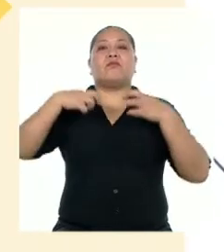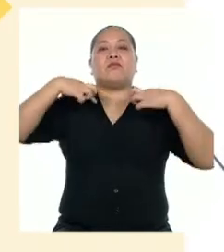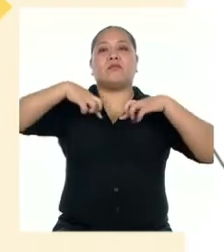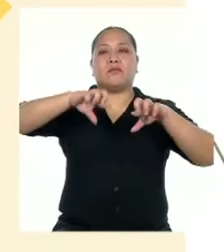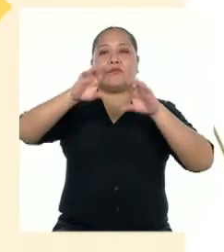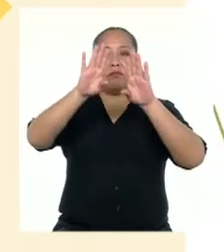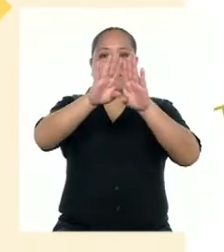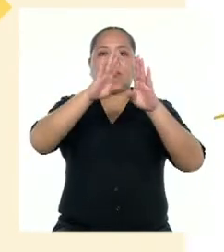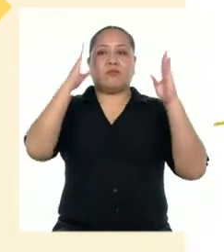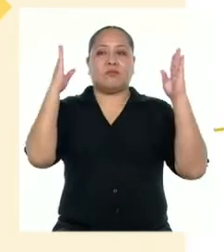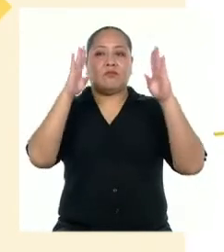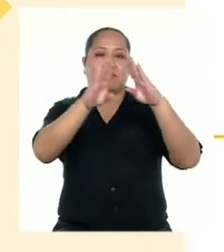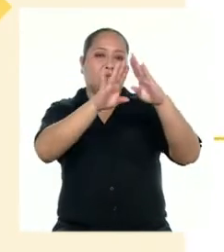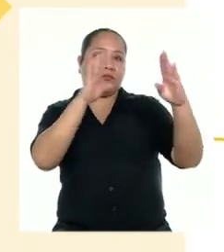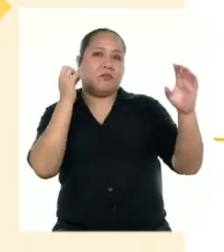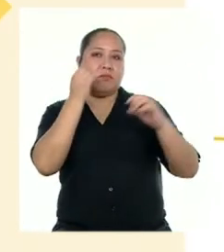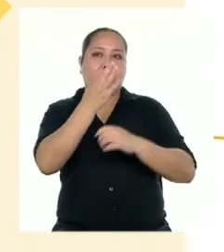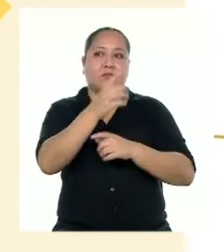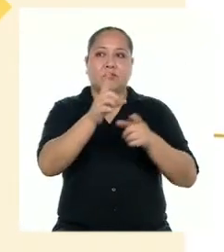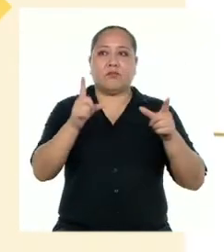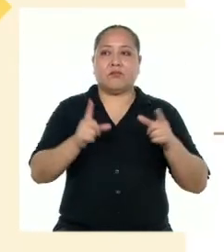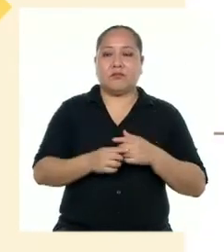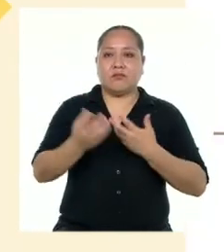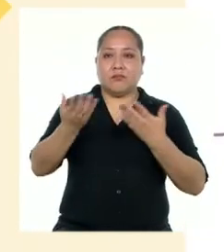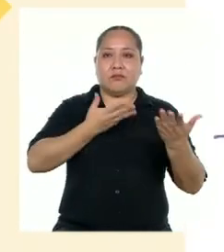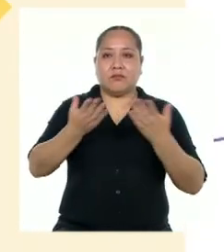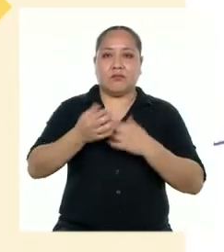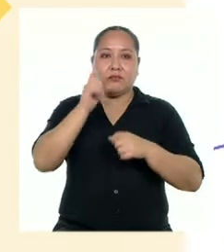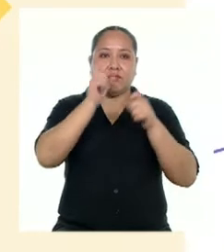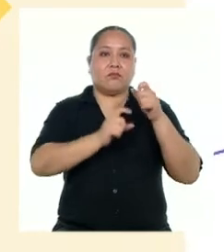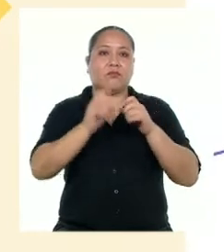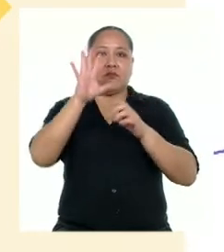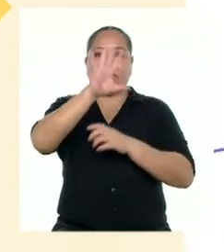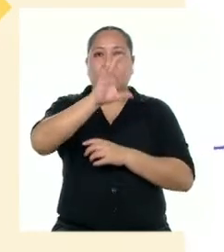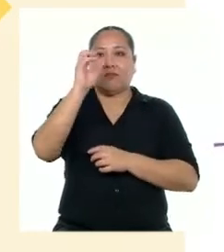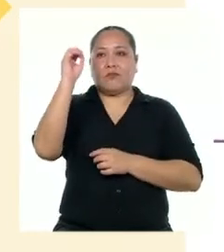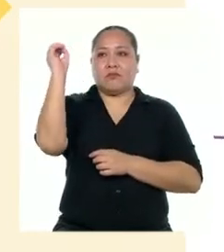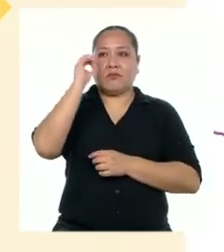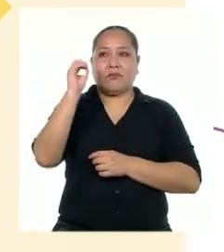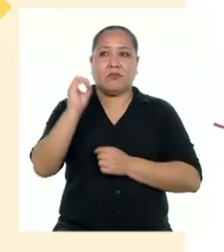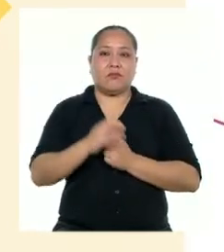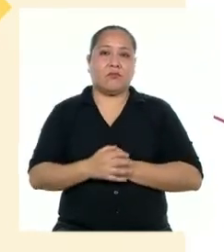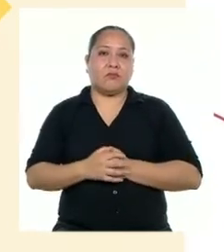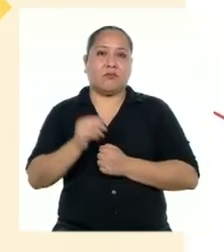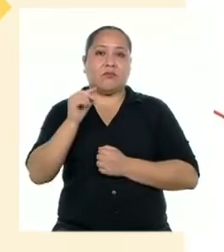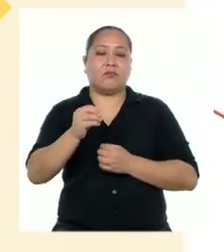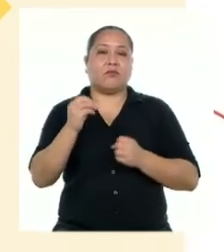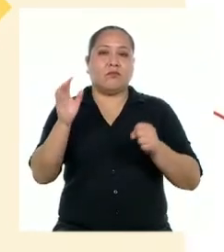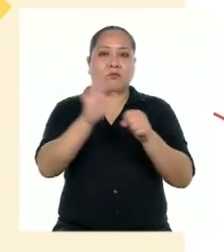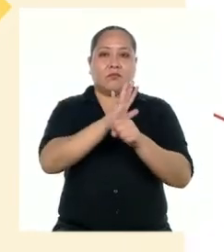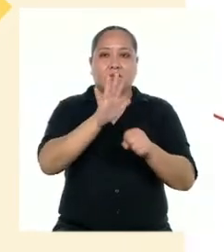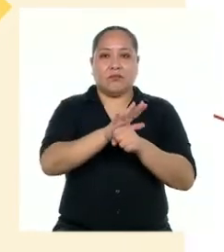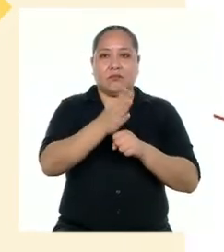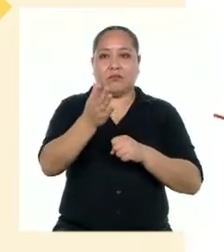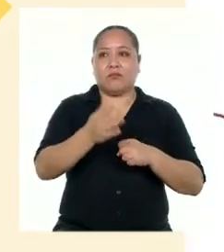apertura de locales y del servicio al público en un 50% de su capacidad de aforo.